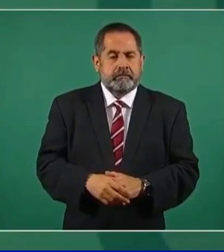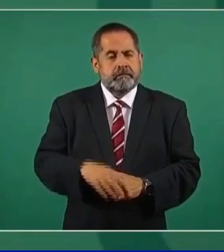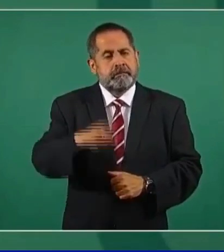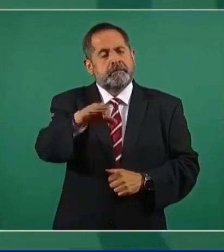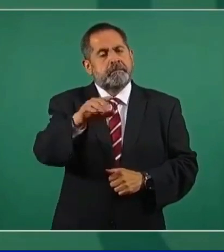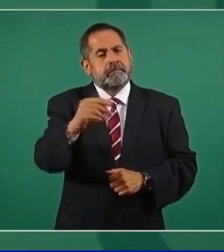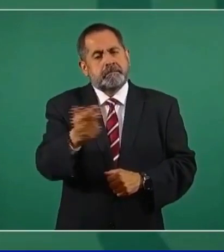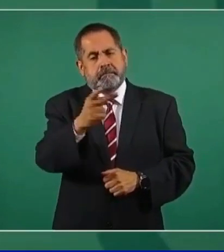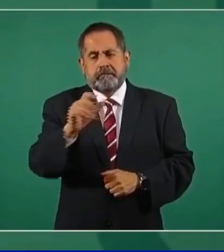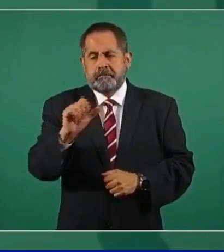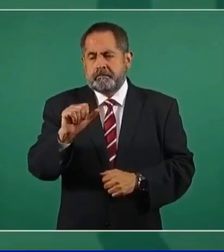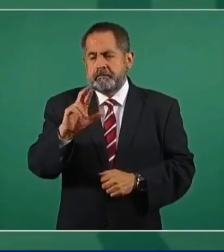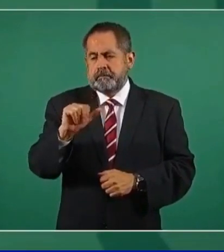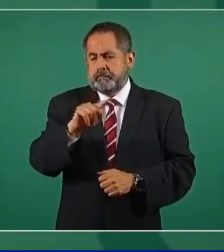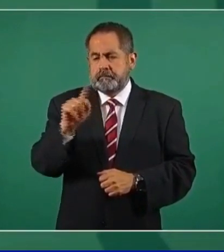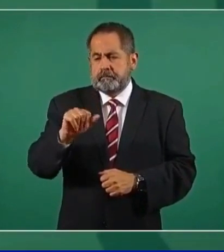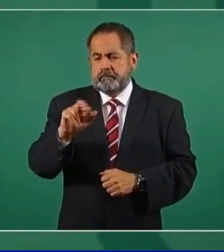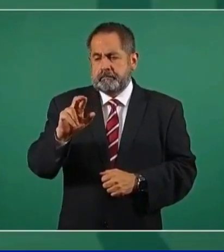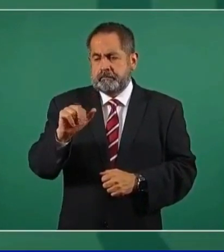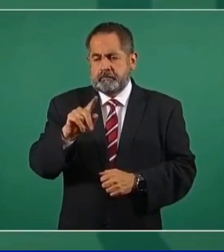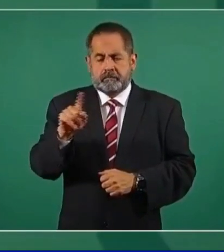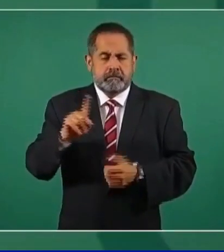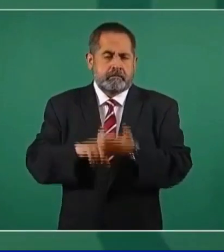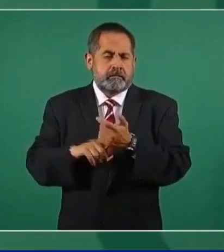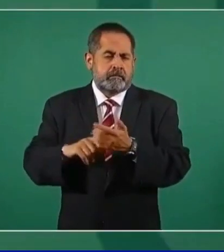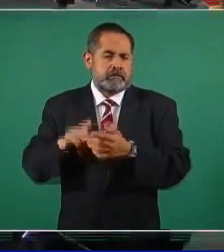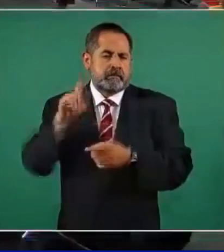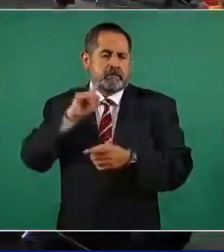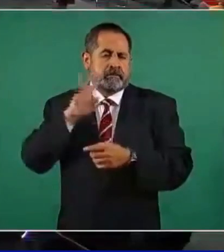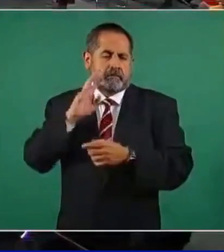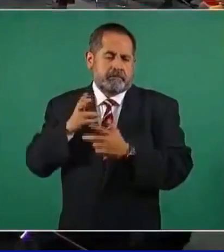Adanza Ramos fue víctima de feminicidio por el hecho, bueno, de estar buscando a su esposa.